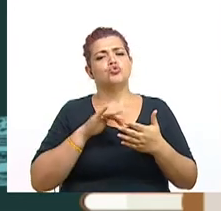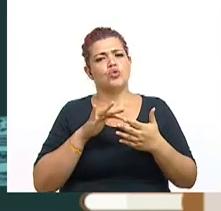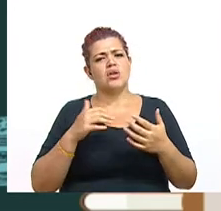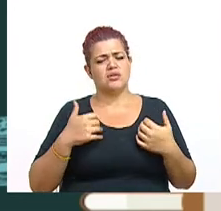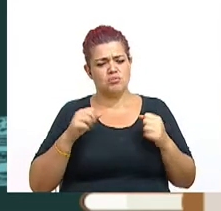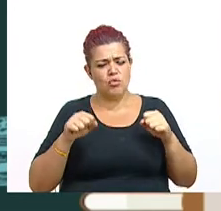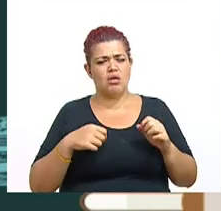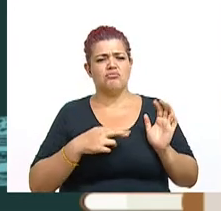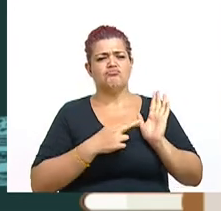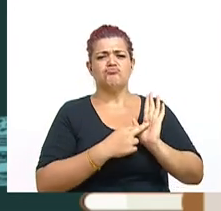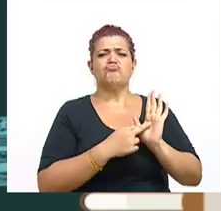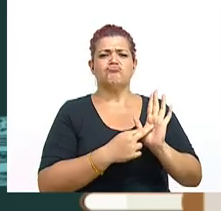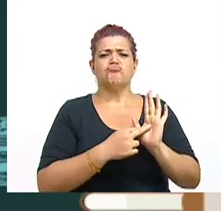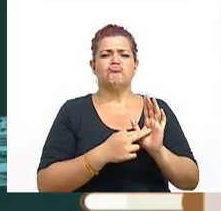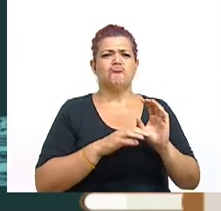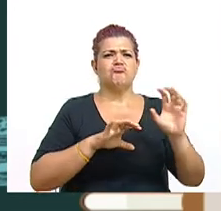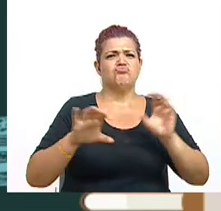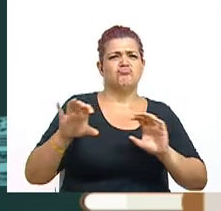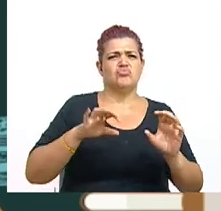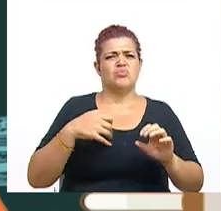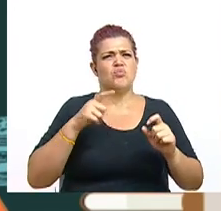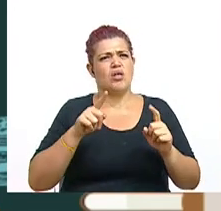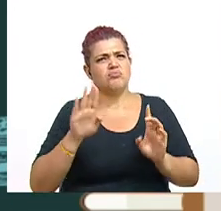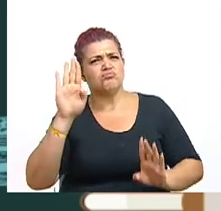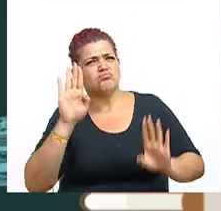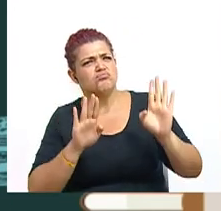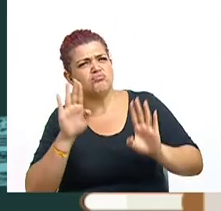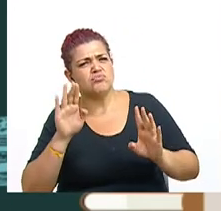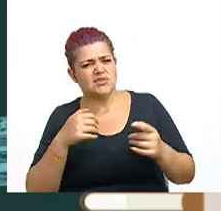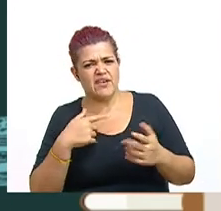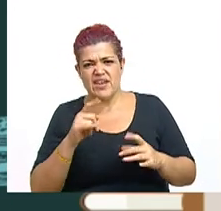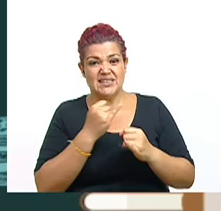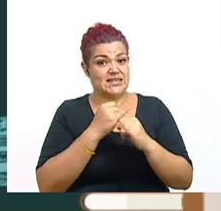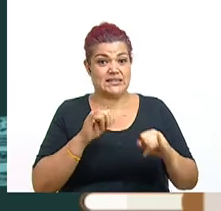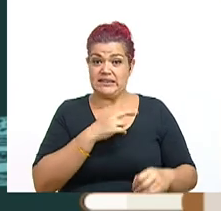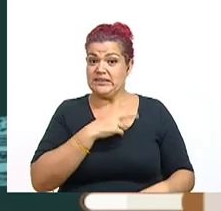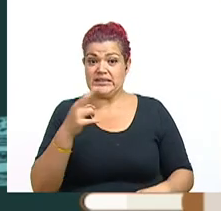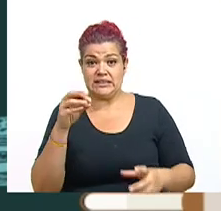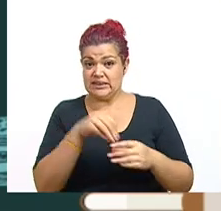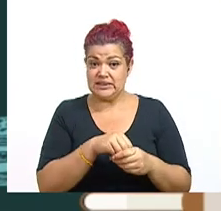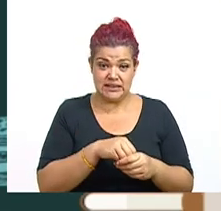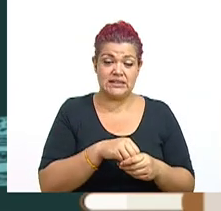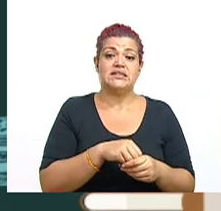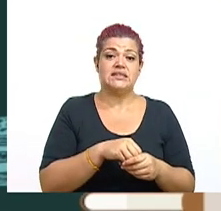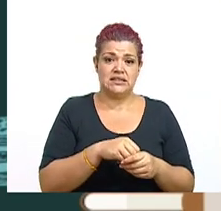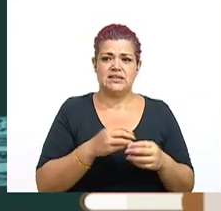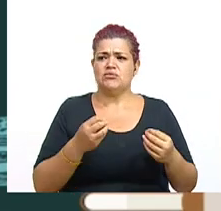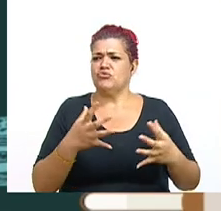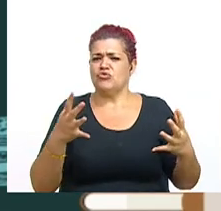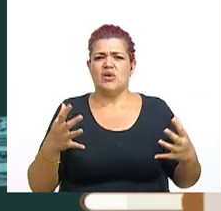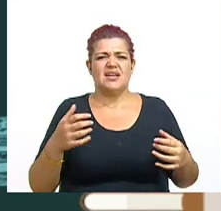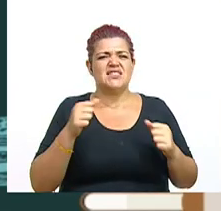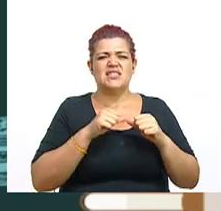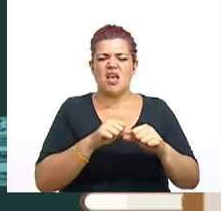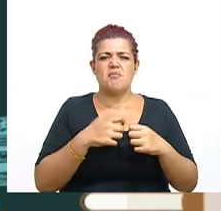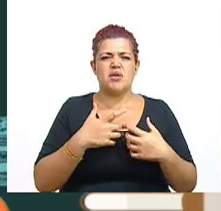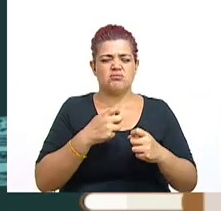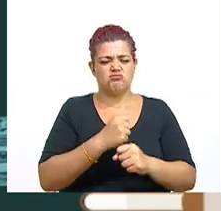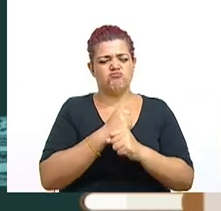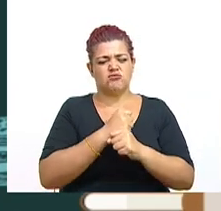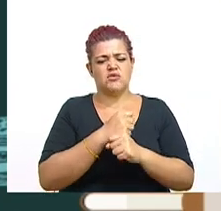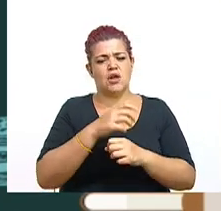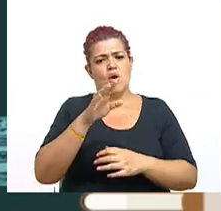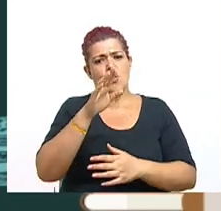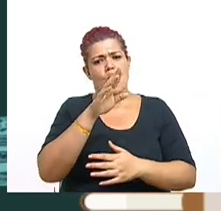representación de los órganos de decisión, laica y pluralista. Siempre sostuve que la UCR debía ser una